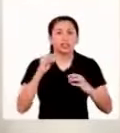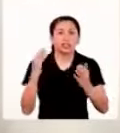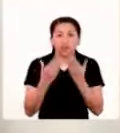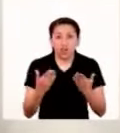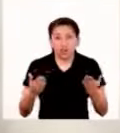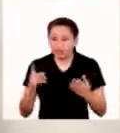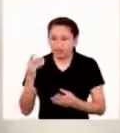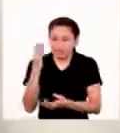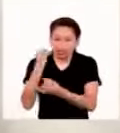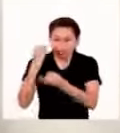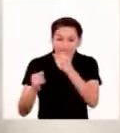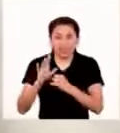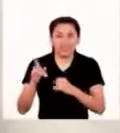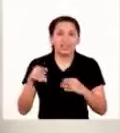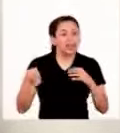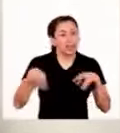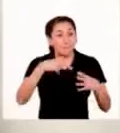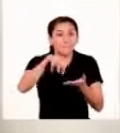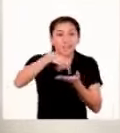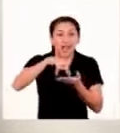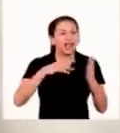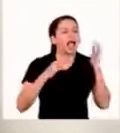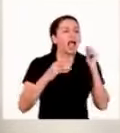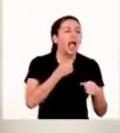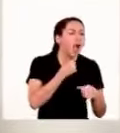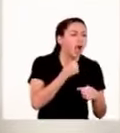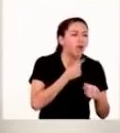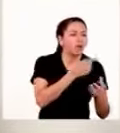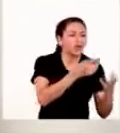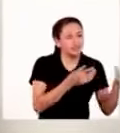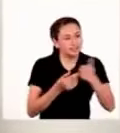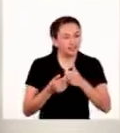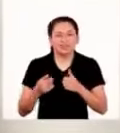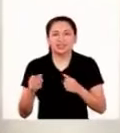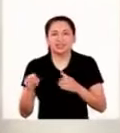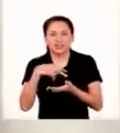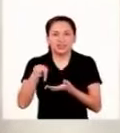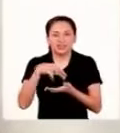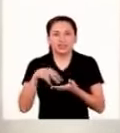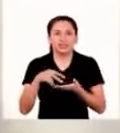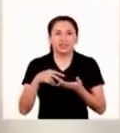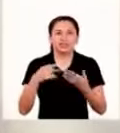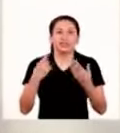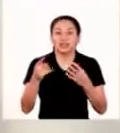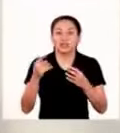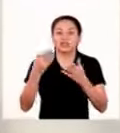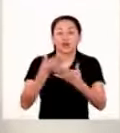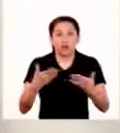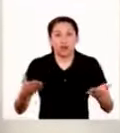para hacer un ejercicio de su clase de danza y luego se olvidó de regresarlas a su sitio